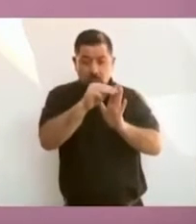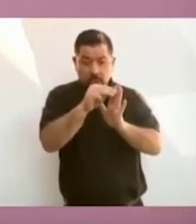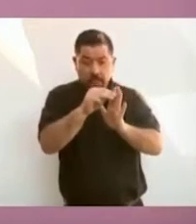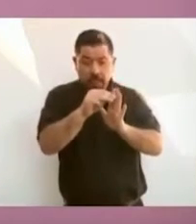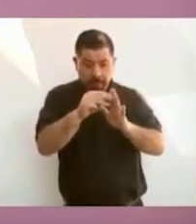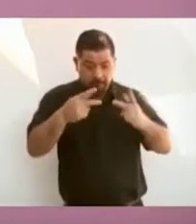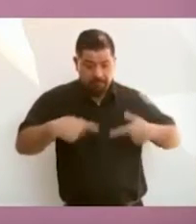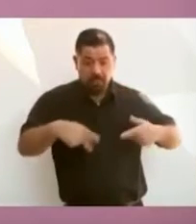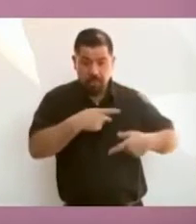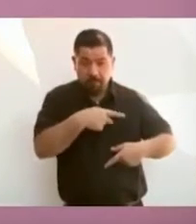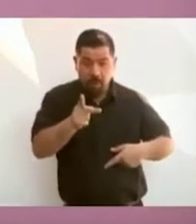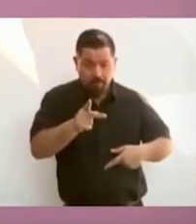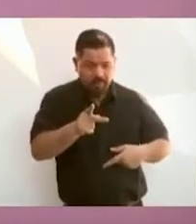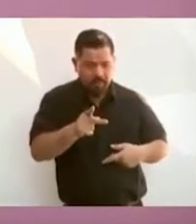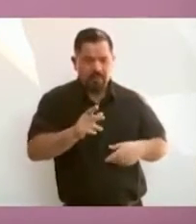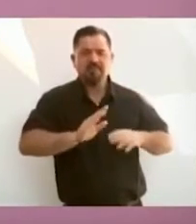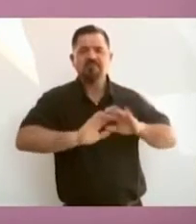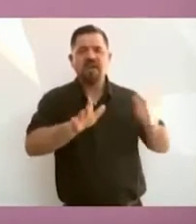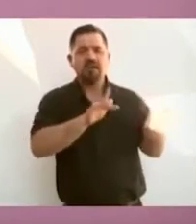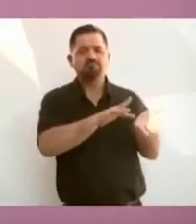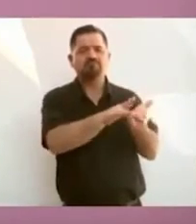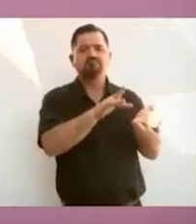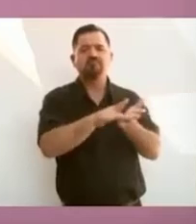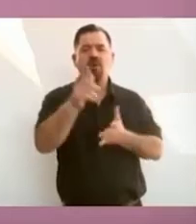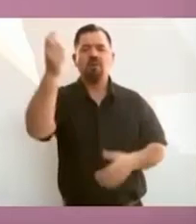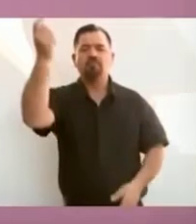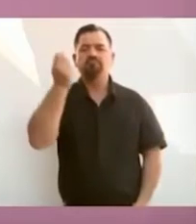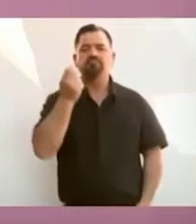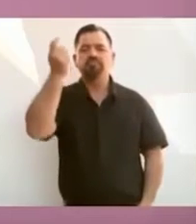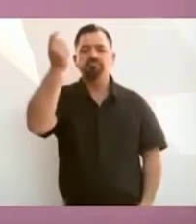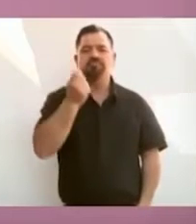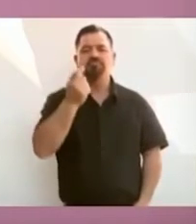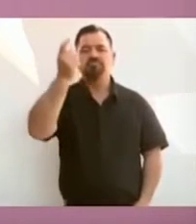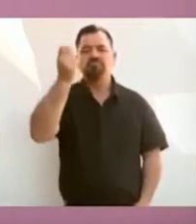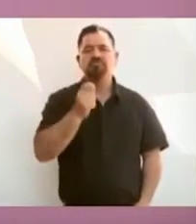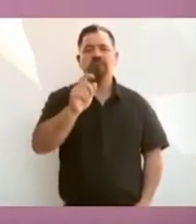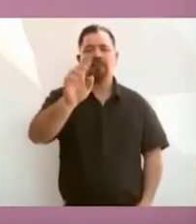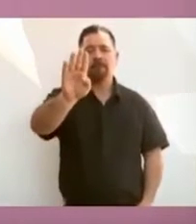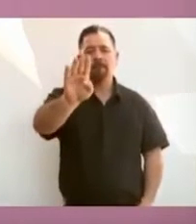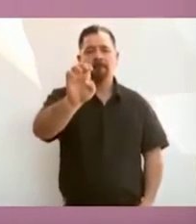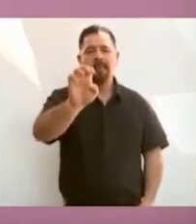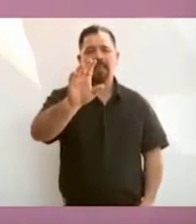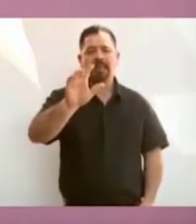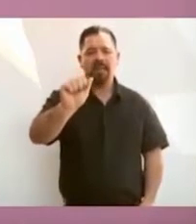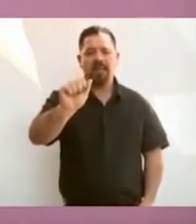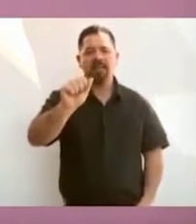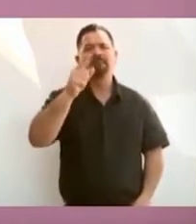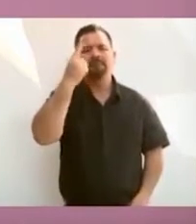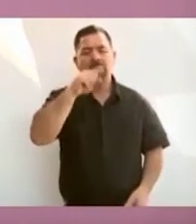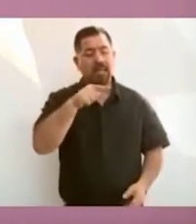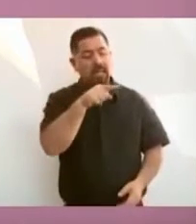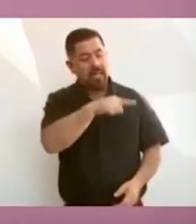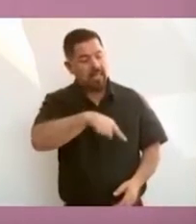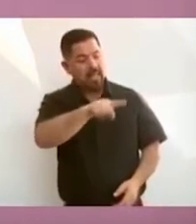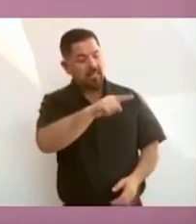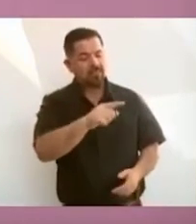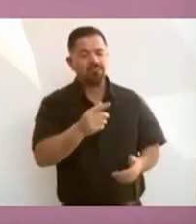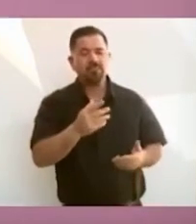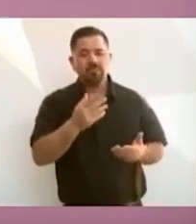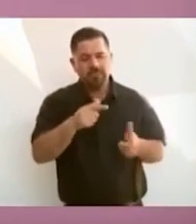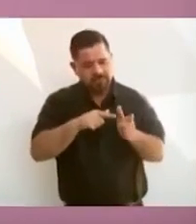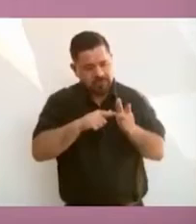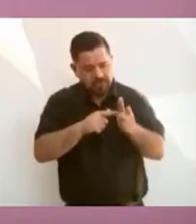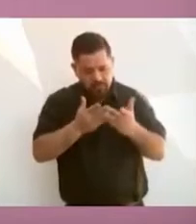están recibiendo una beca para estudiar en los distintos niveles